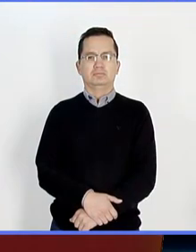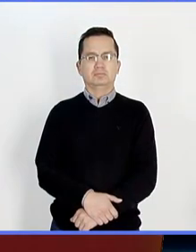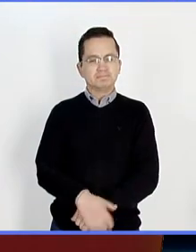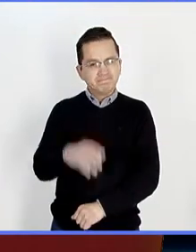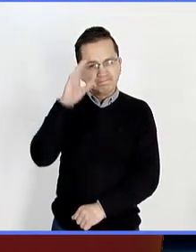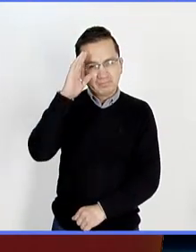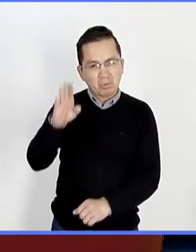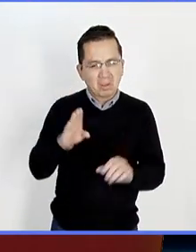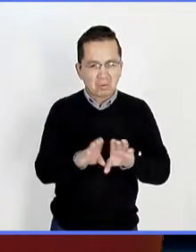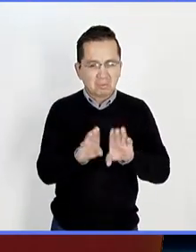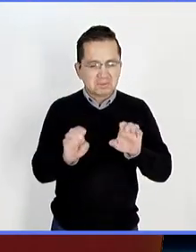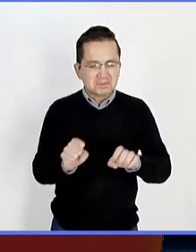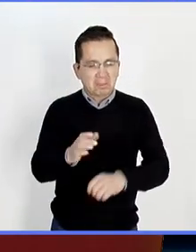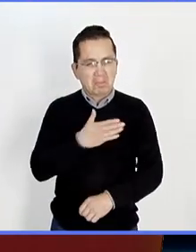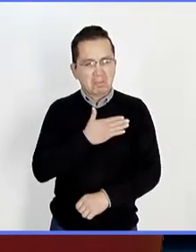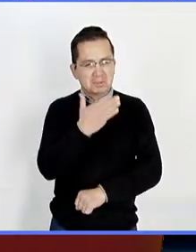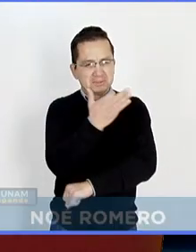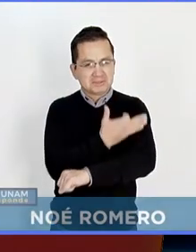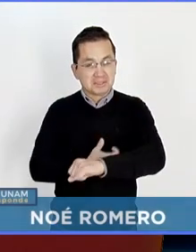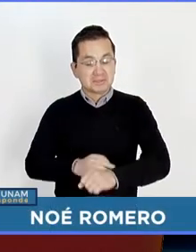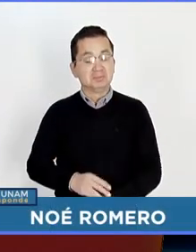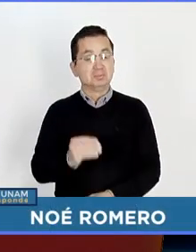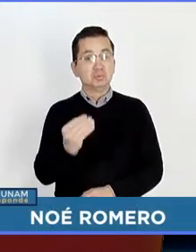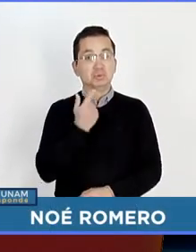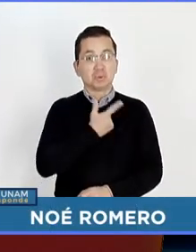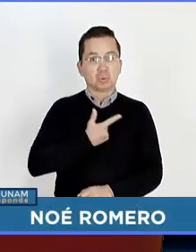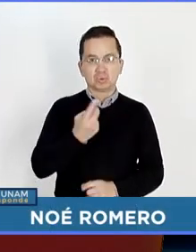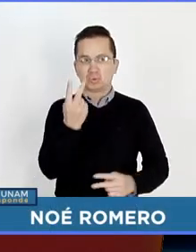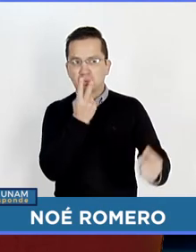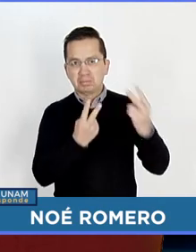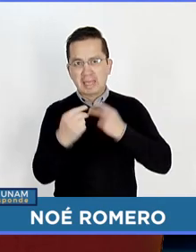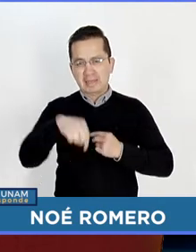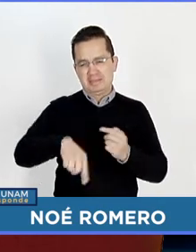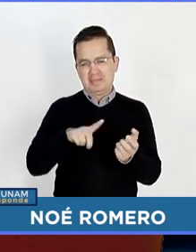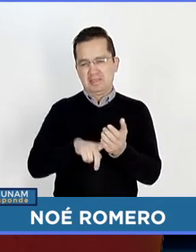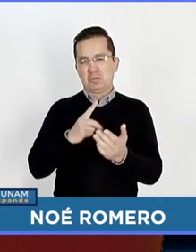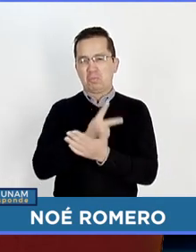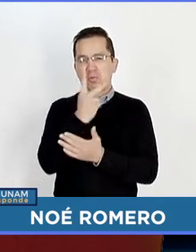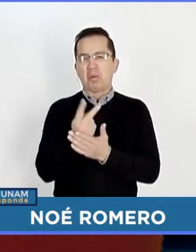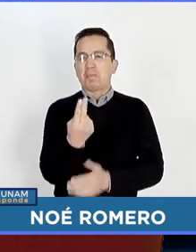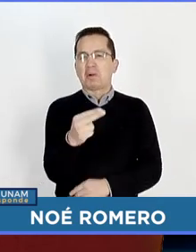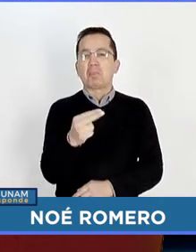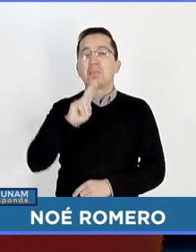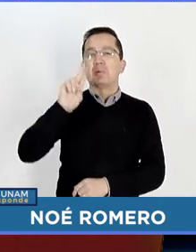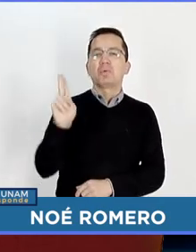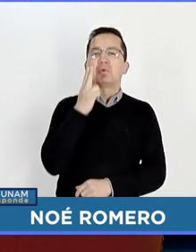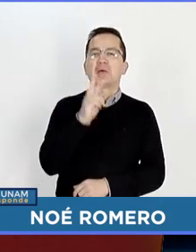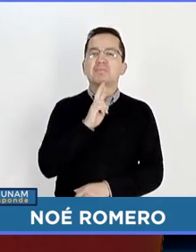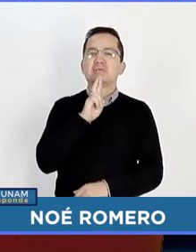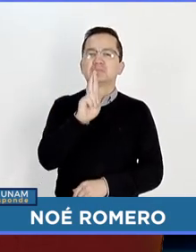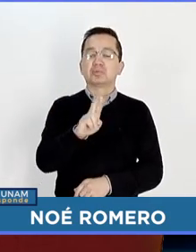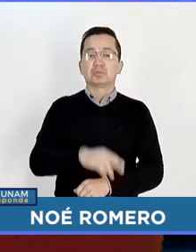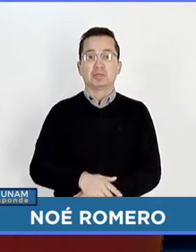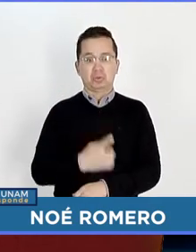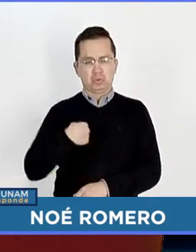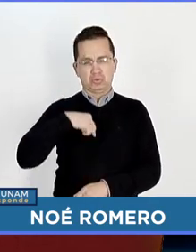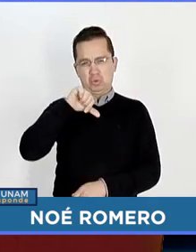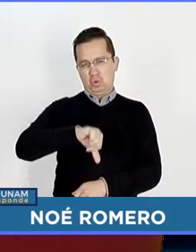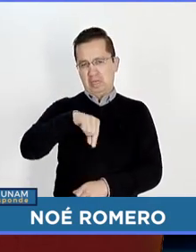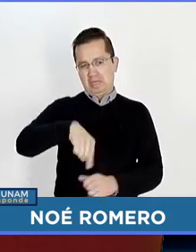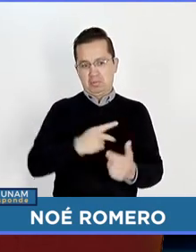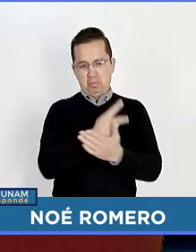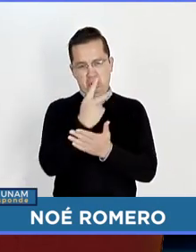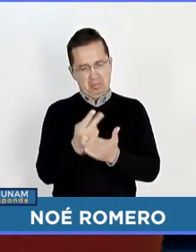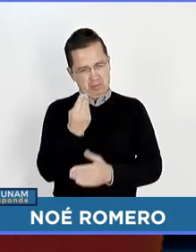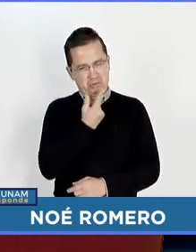¿Cómo están? Muy buenas tardes. Qué gusto que nos acompañen de nueva cuenta en la UNAM Responde. Me da muchísimo gusto saludarlos en este programa informativo